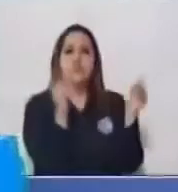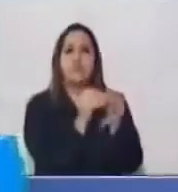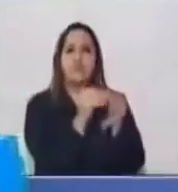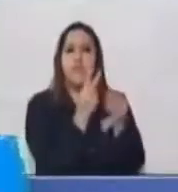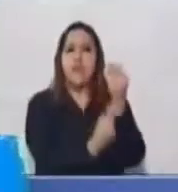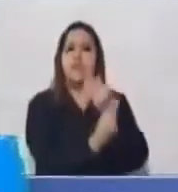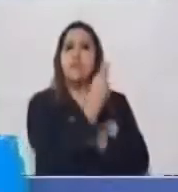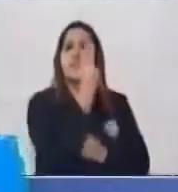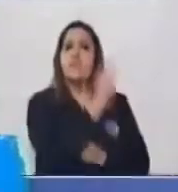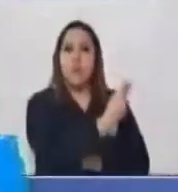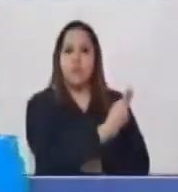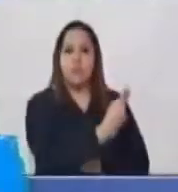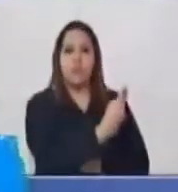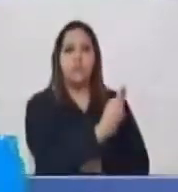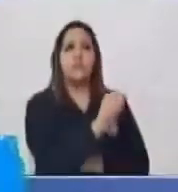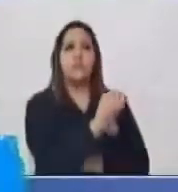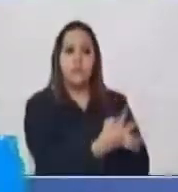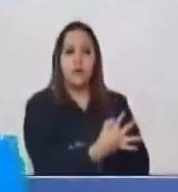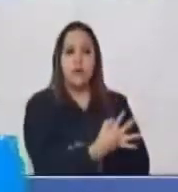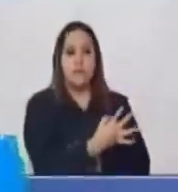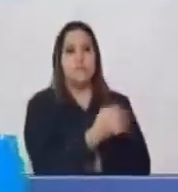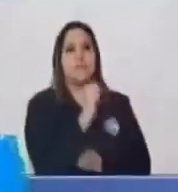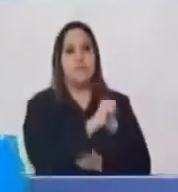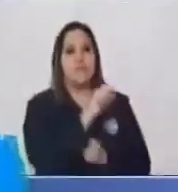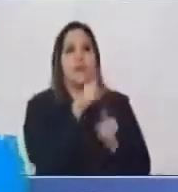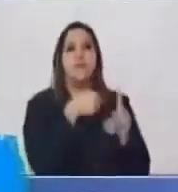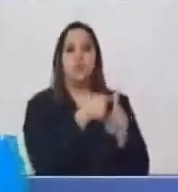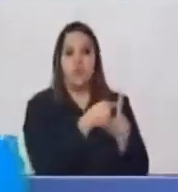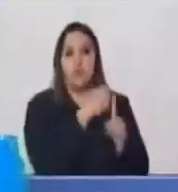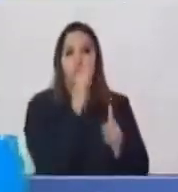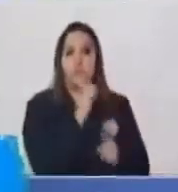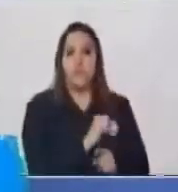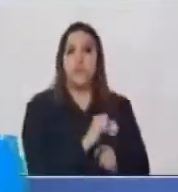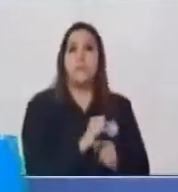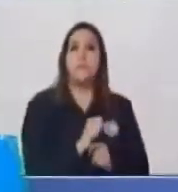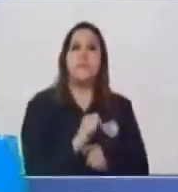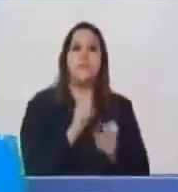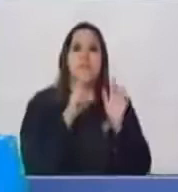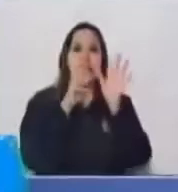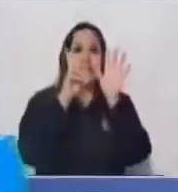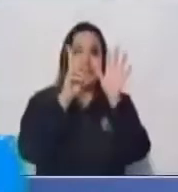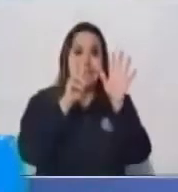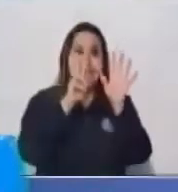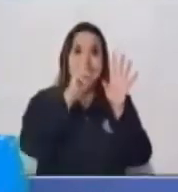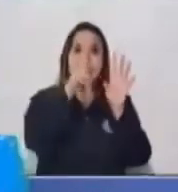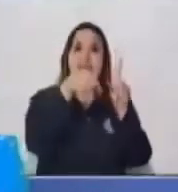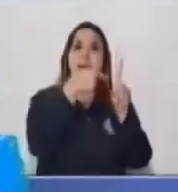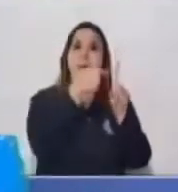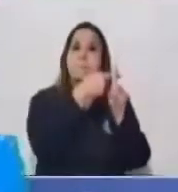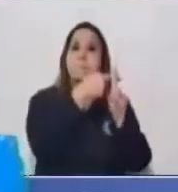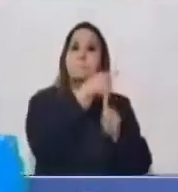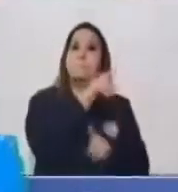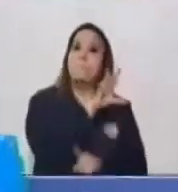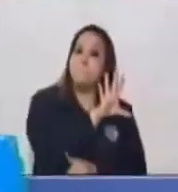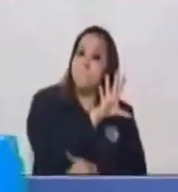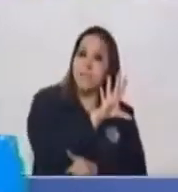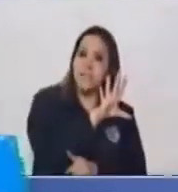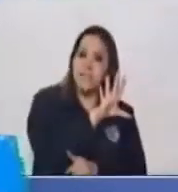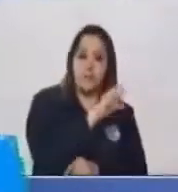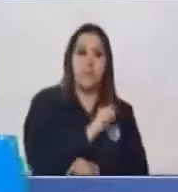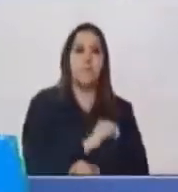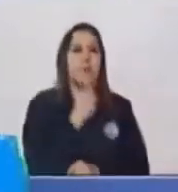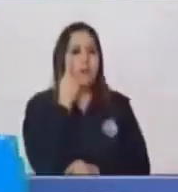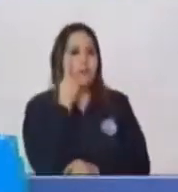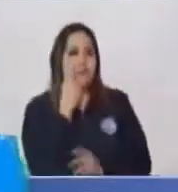Entonces Hagamos la suma 7 más 5 Usemos nuestros dedos 7 Ya lo tenemos